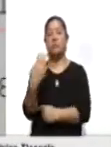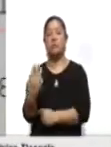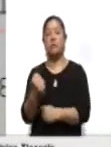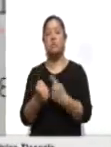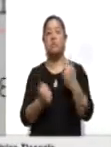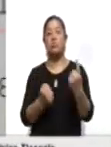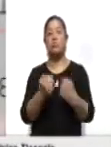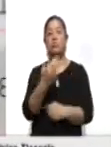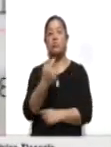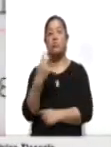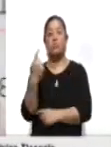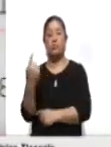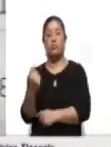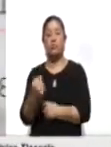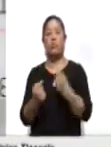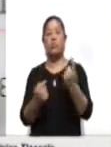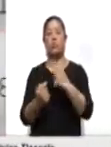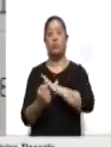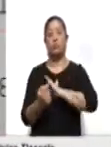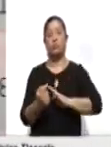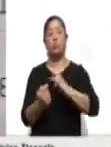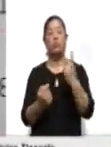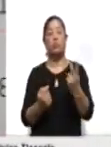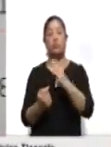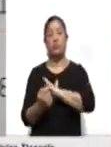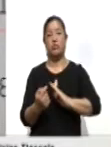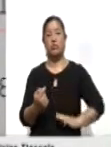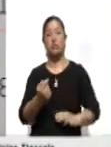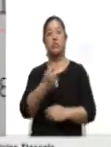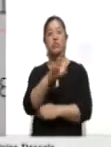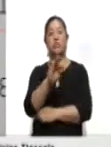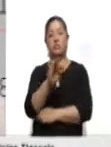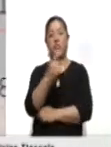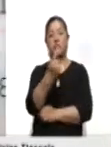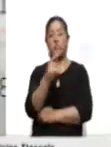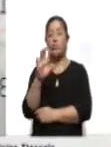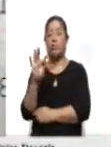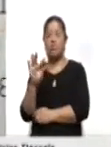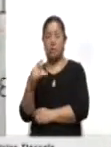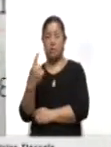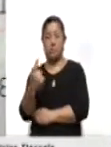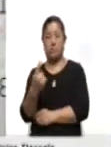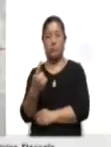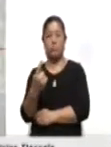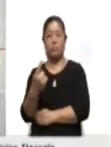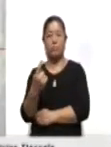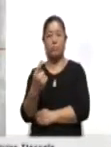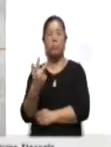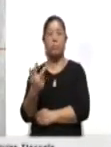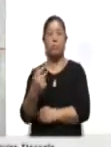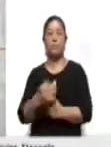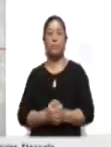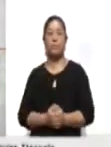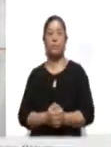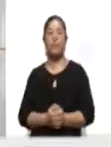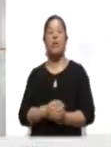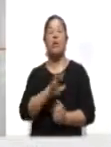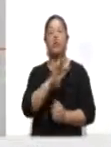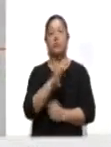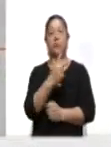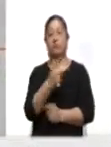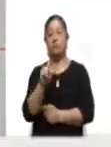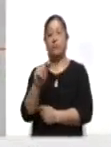Alzayanca 53, San José Teacalco 51, Atlangatepec, Ixtlaltepec 48, Texoloc 46,